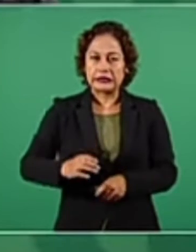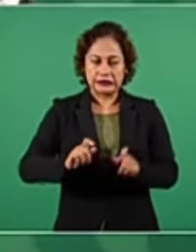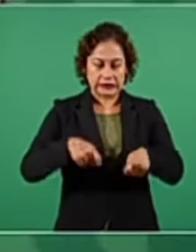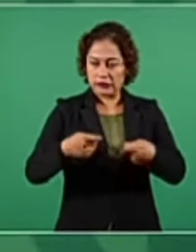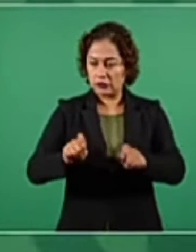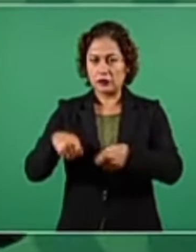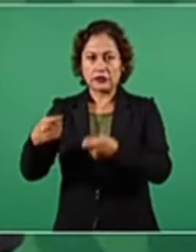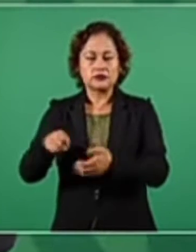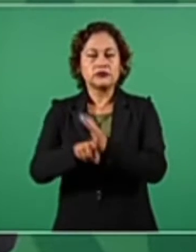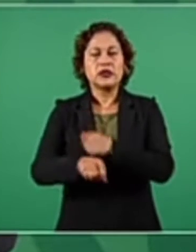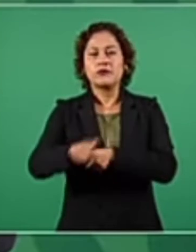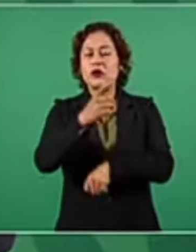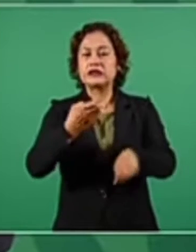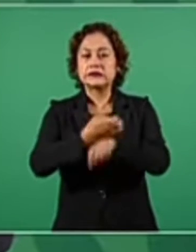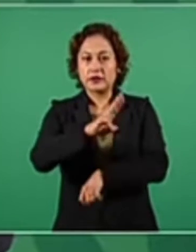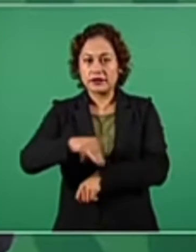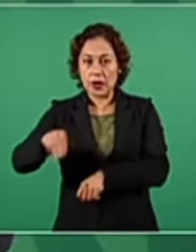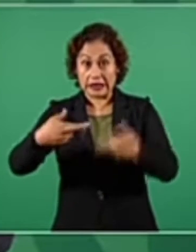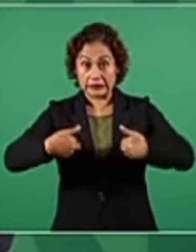Michoacán, al representante de Guerrero,